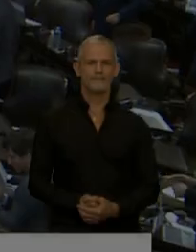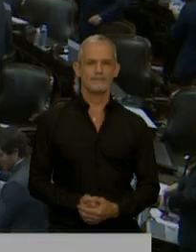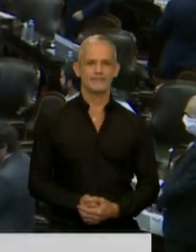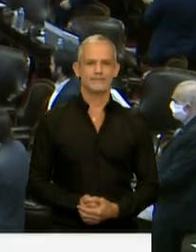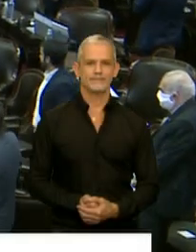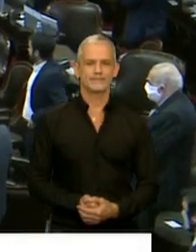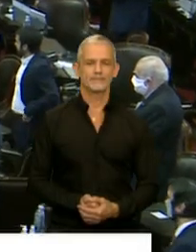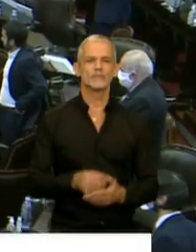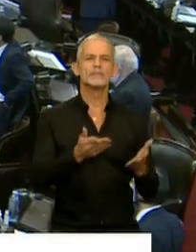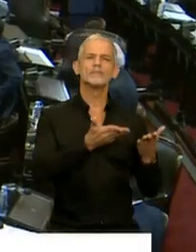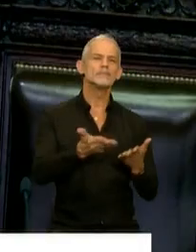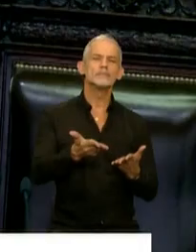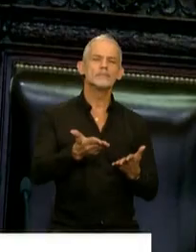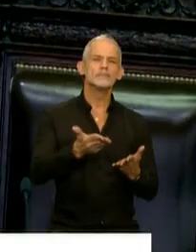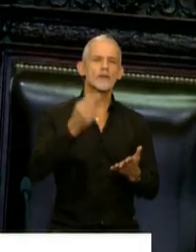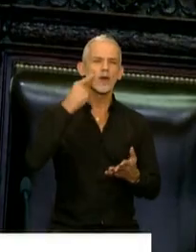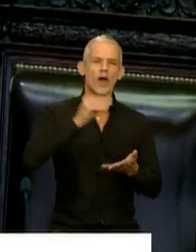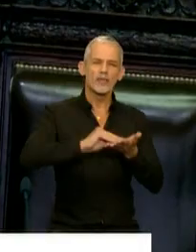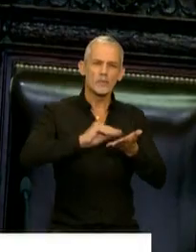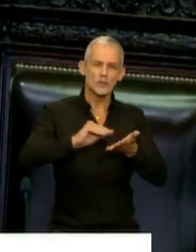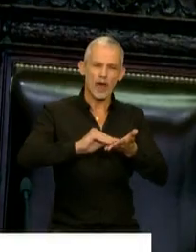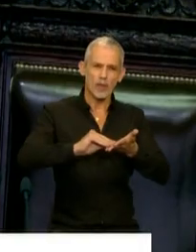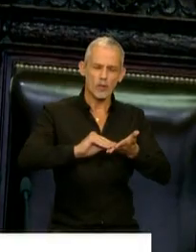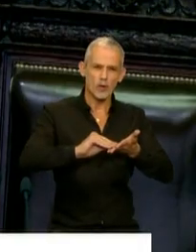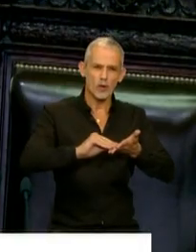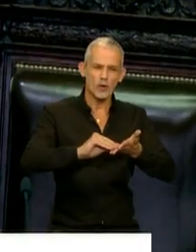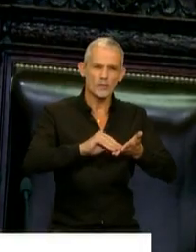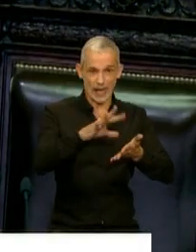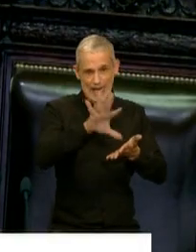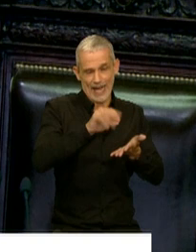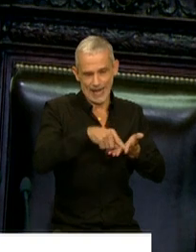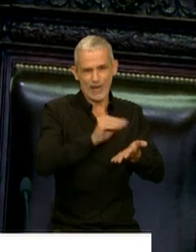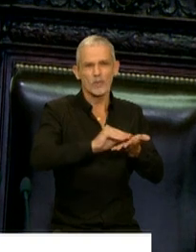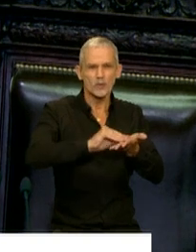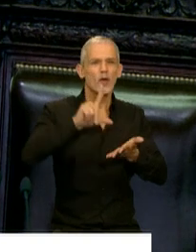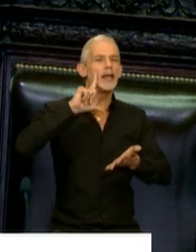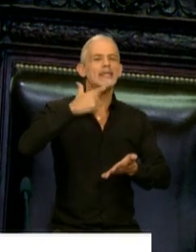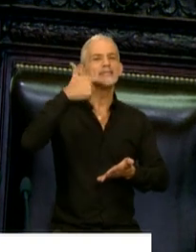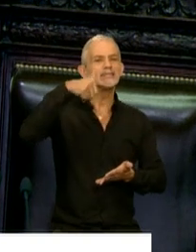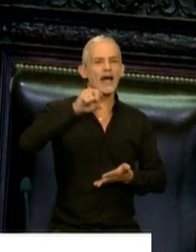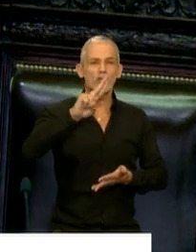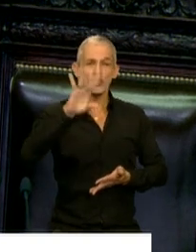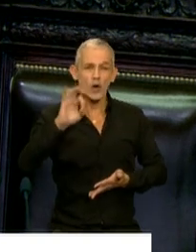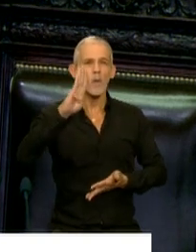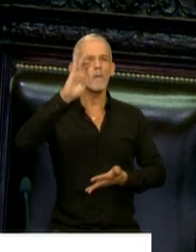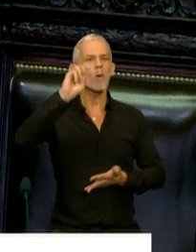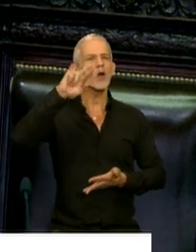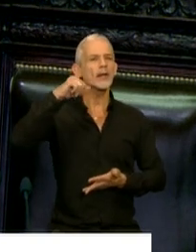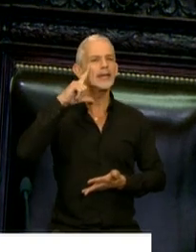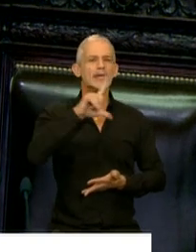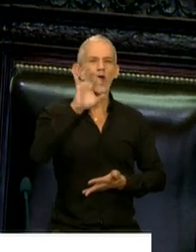Invito al señor diputado electo, don Lisandro Bormioli, a prestar juramento.